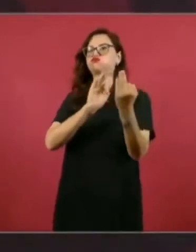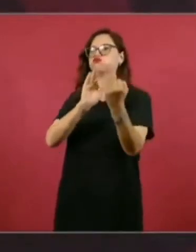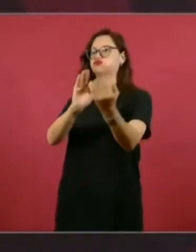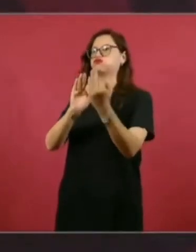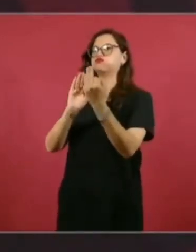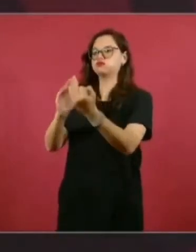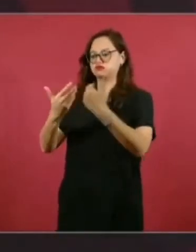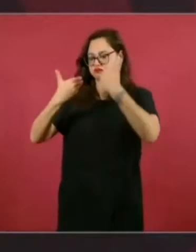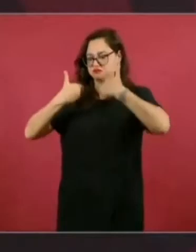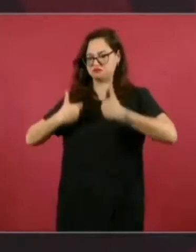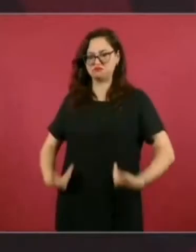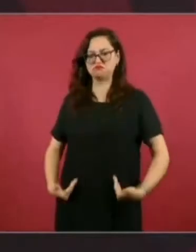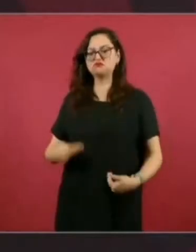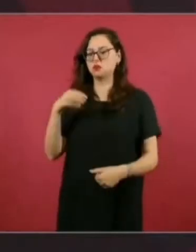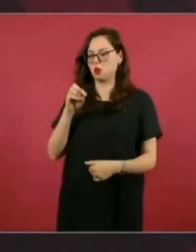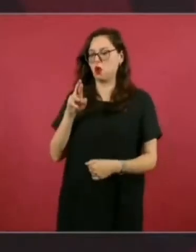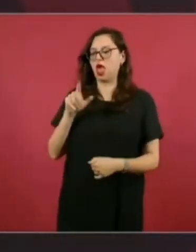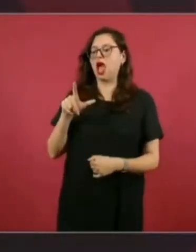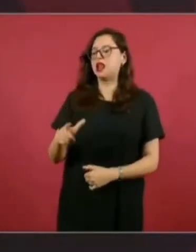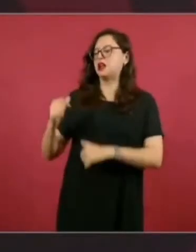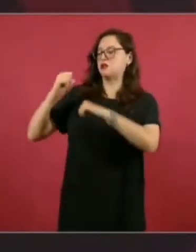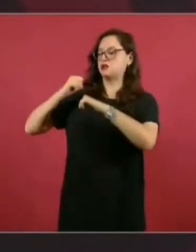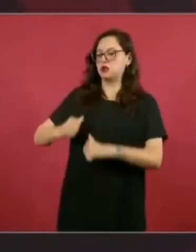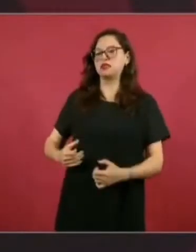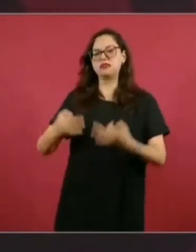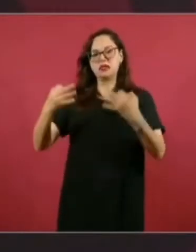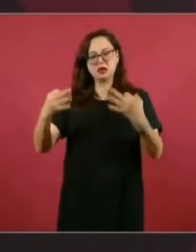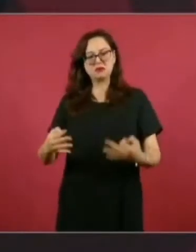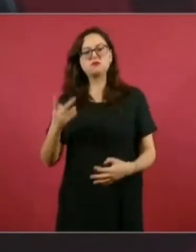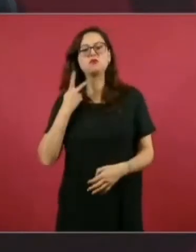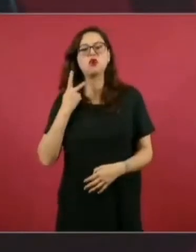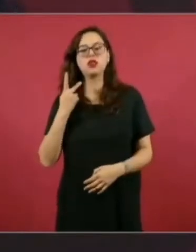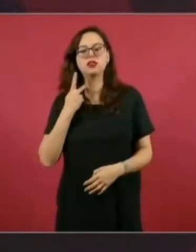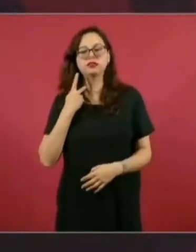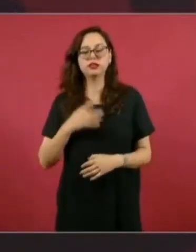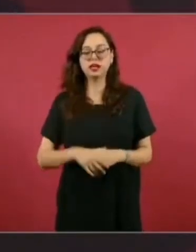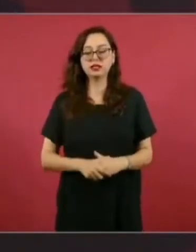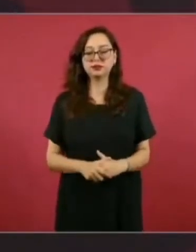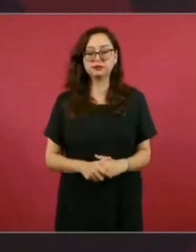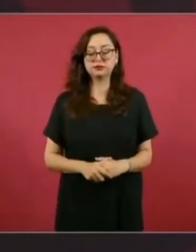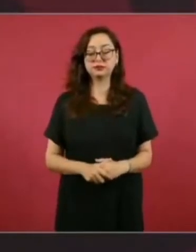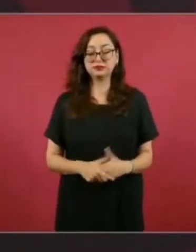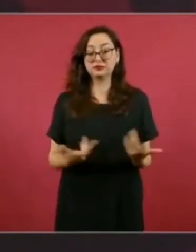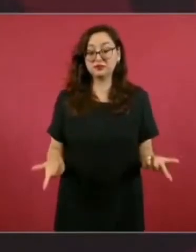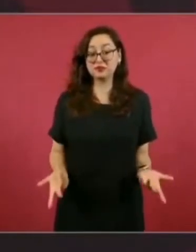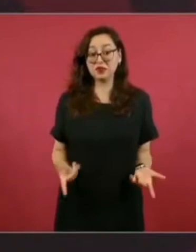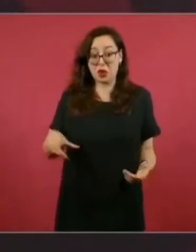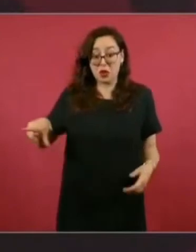autoridad política. Si la autoridad es corrupta,